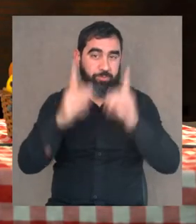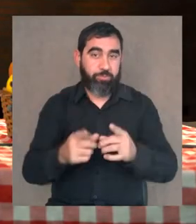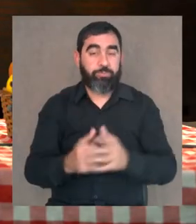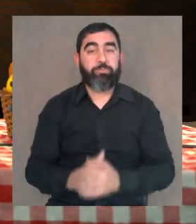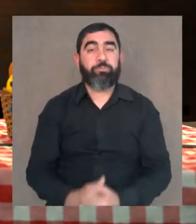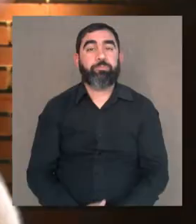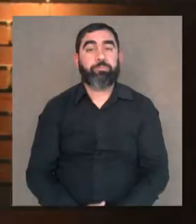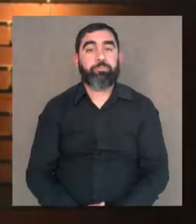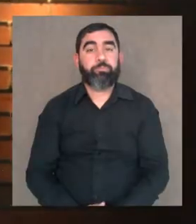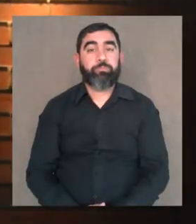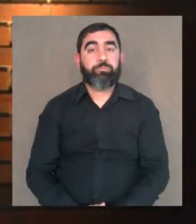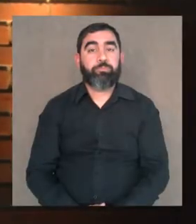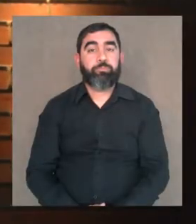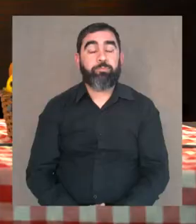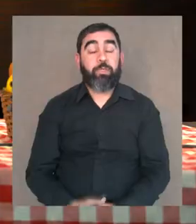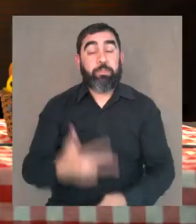Bravo.